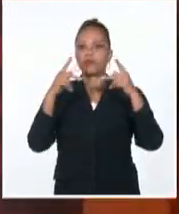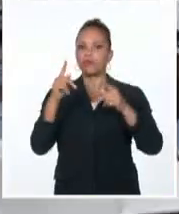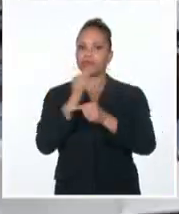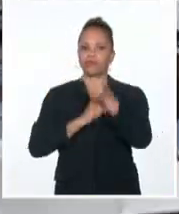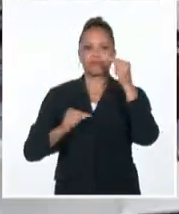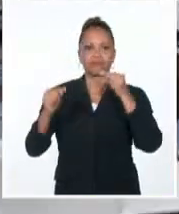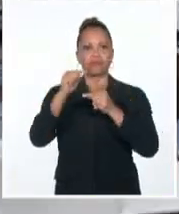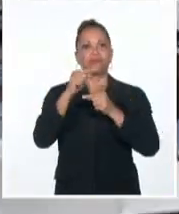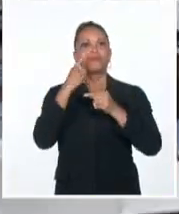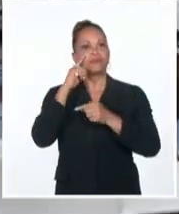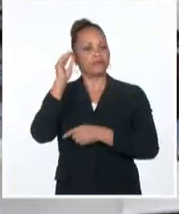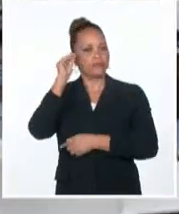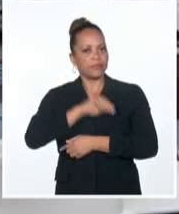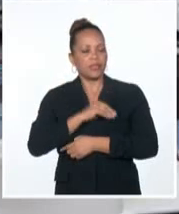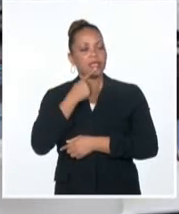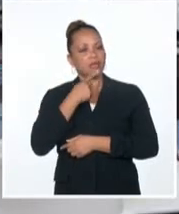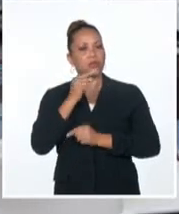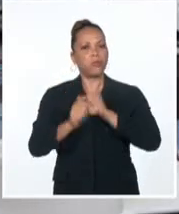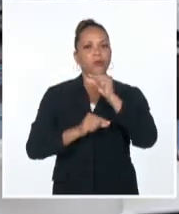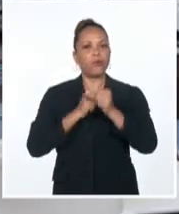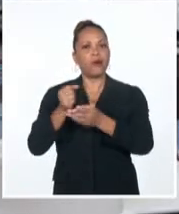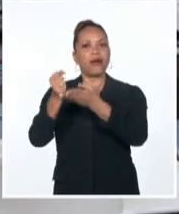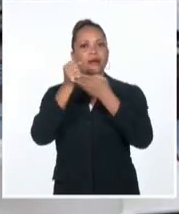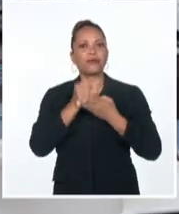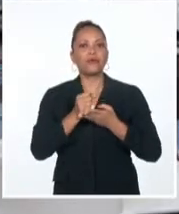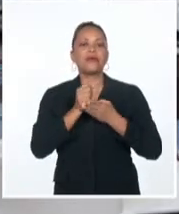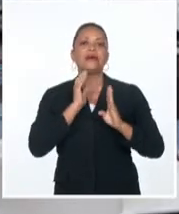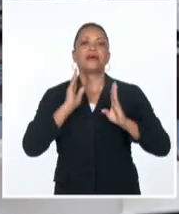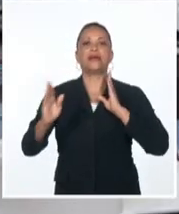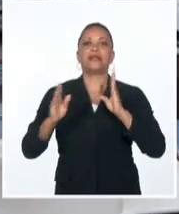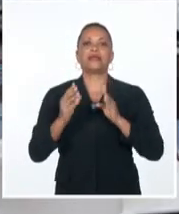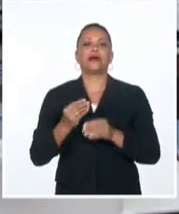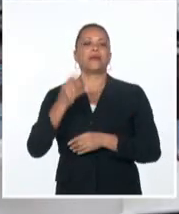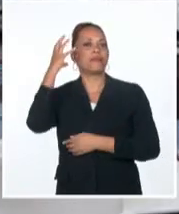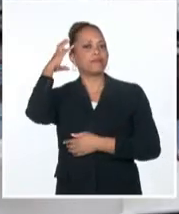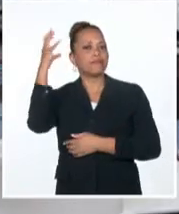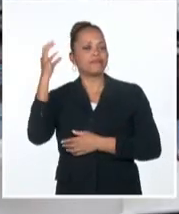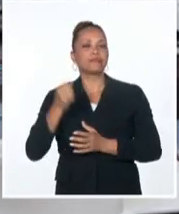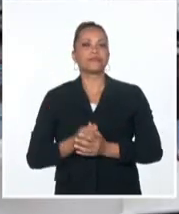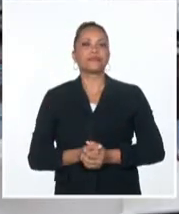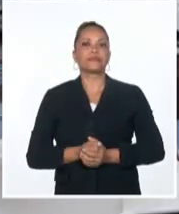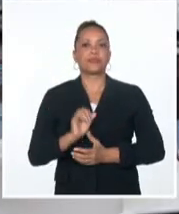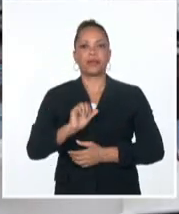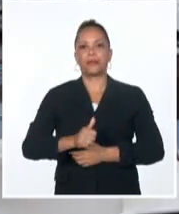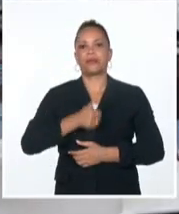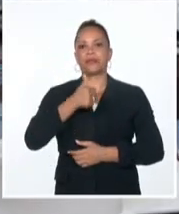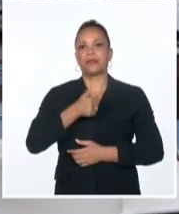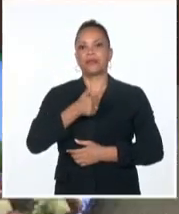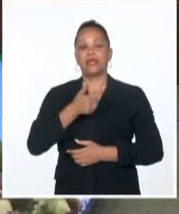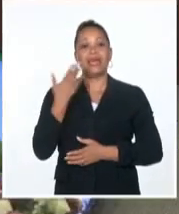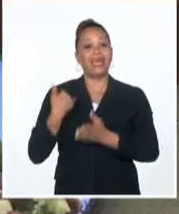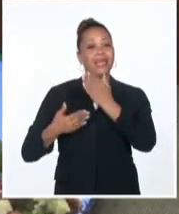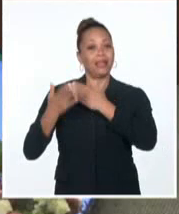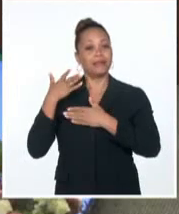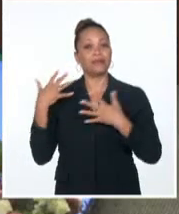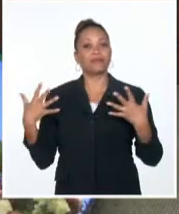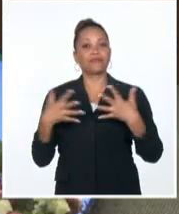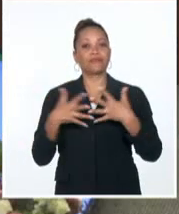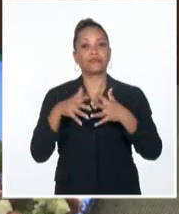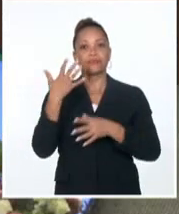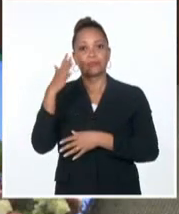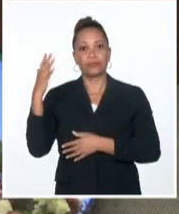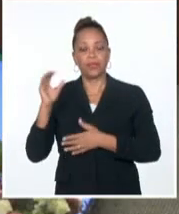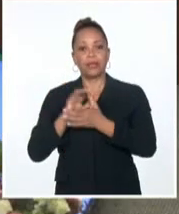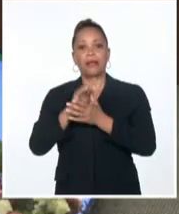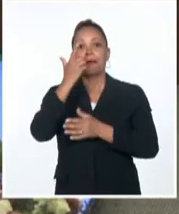convicciones que lo ayudará en el último tramo de su gobierno. El anterior secretario de Relaciones Exteriores, también lo recordamos, Marcelo